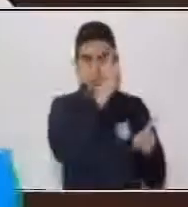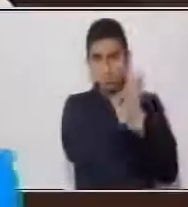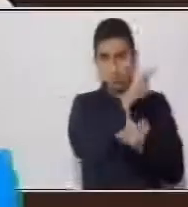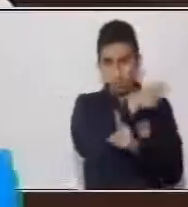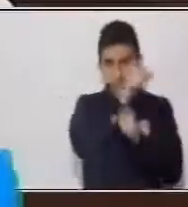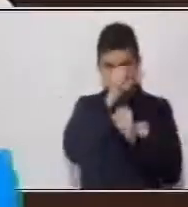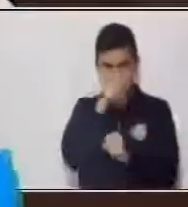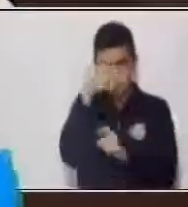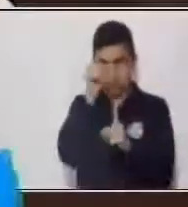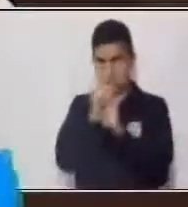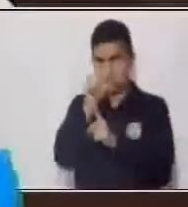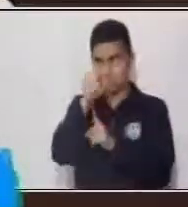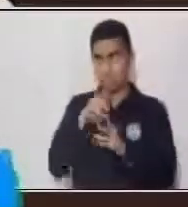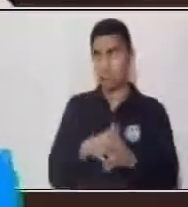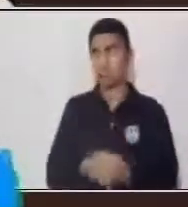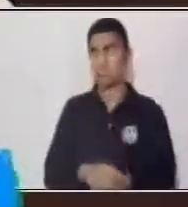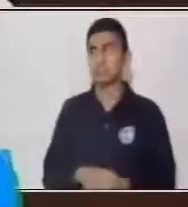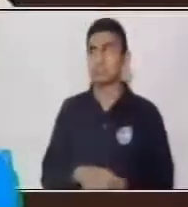Bueno.